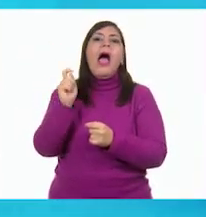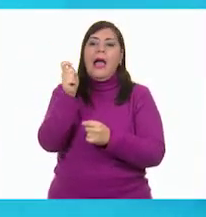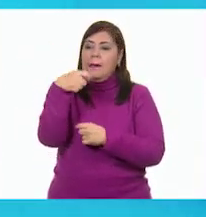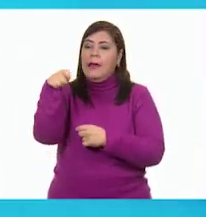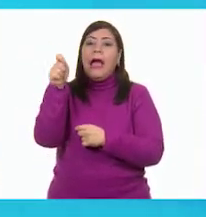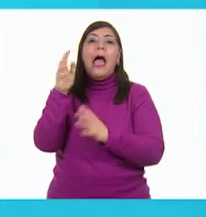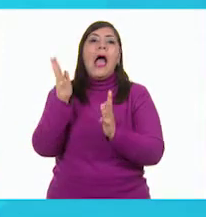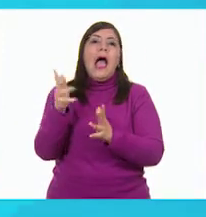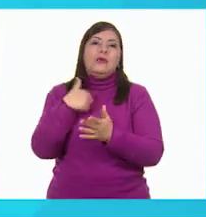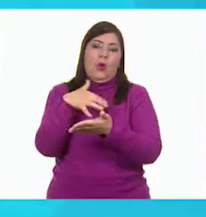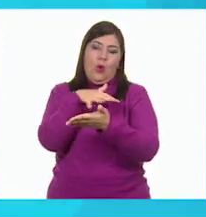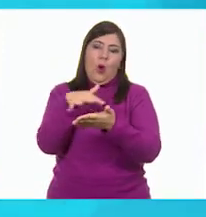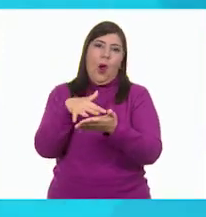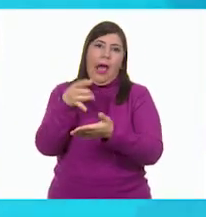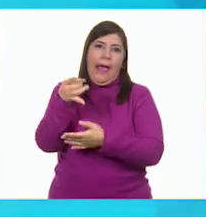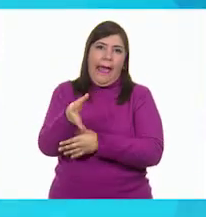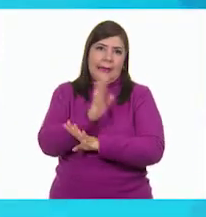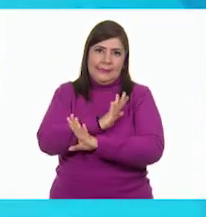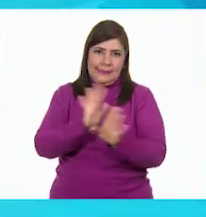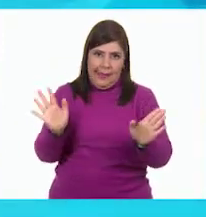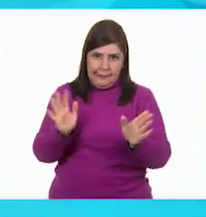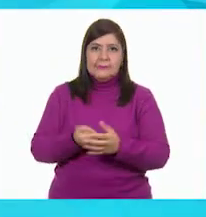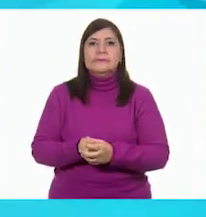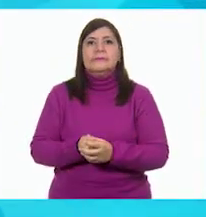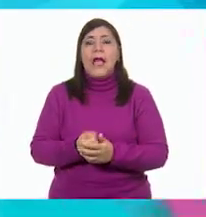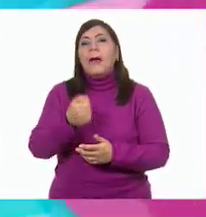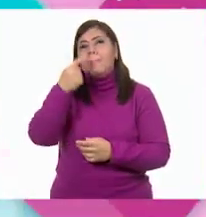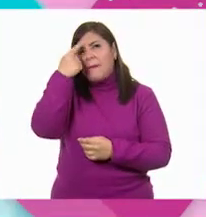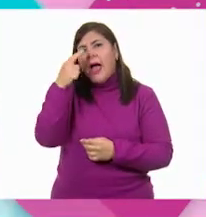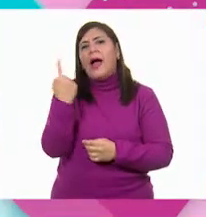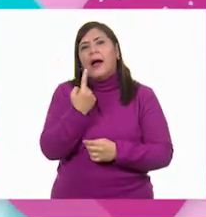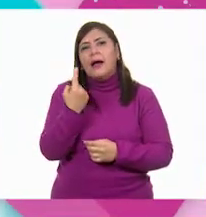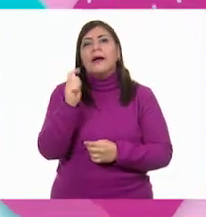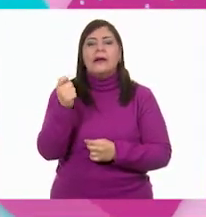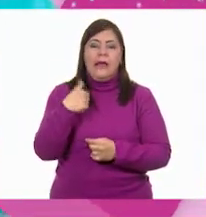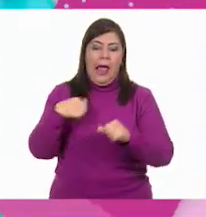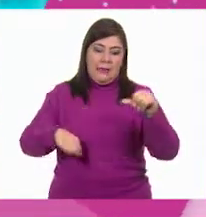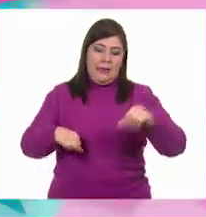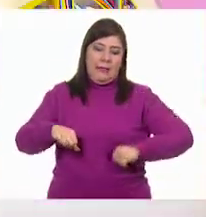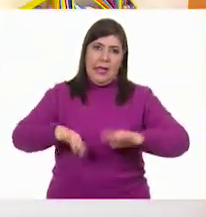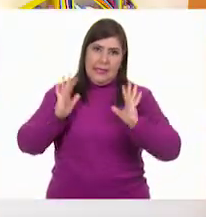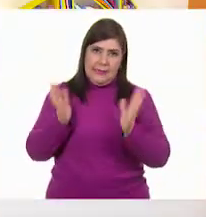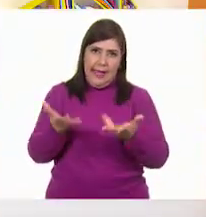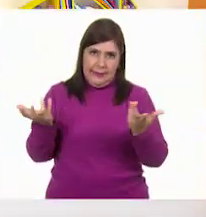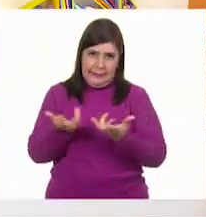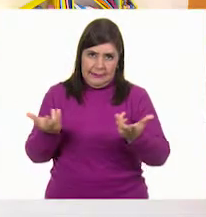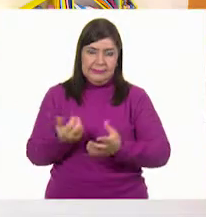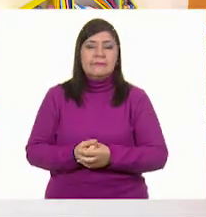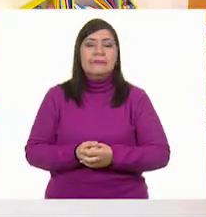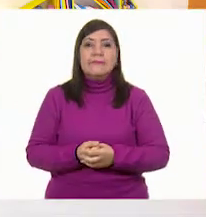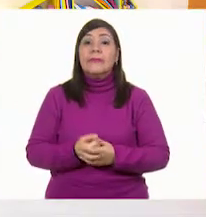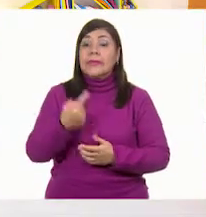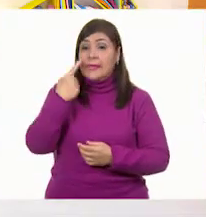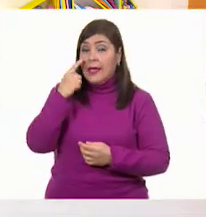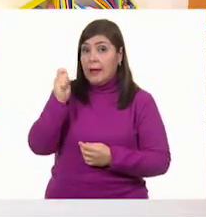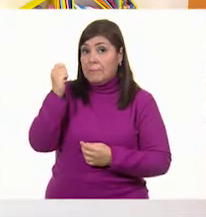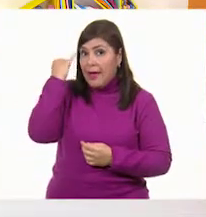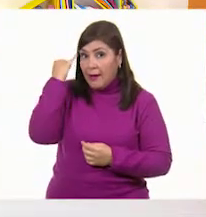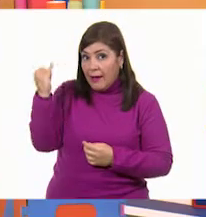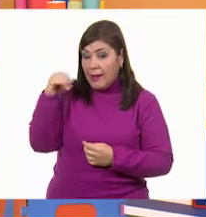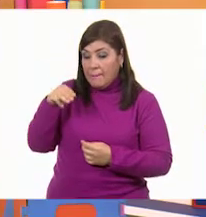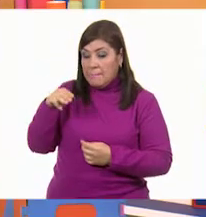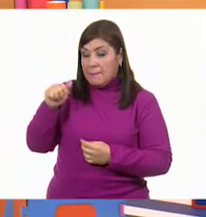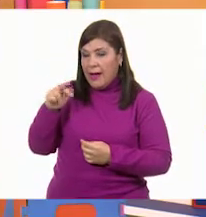leyeron. Que ya está leído, ¿verdad? Que ya se llevó a cabo la actividad. Niñas, niños, le proponemos a